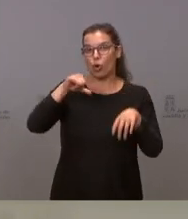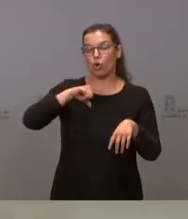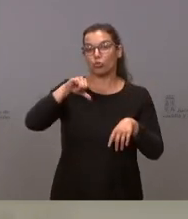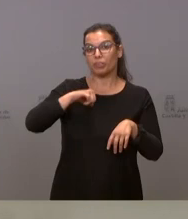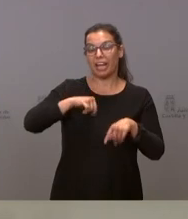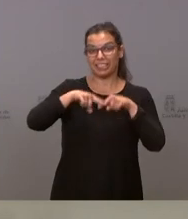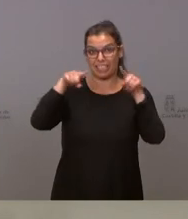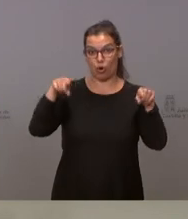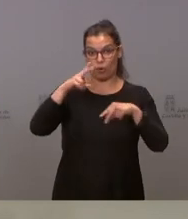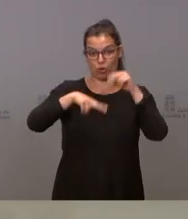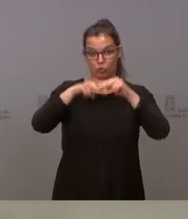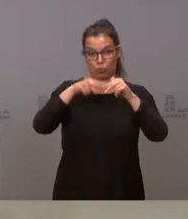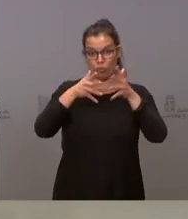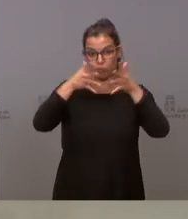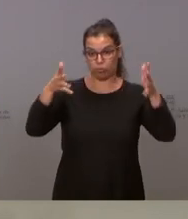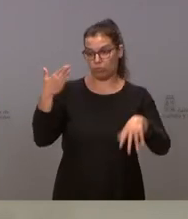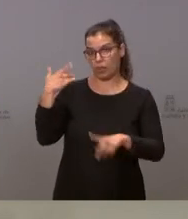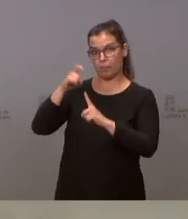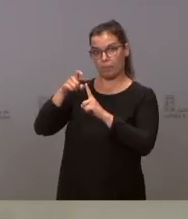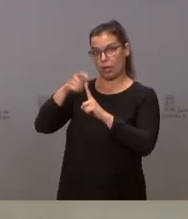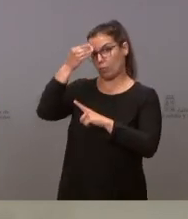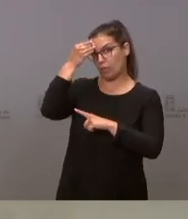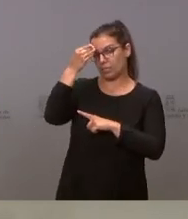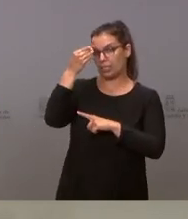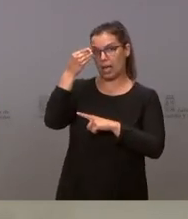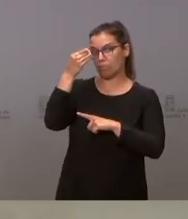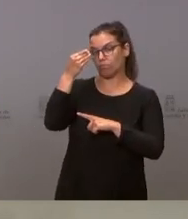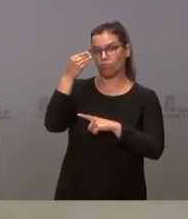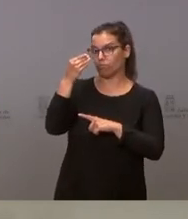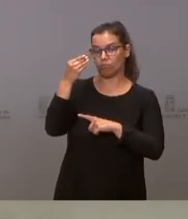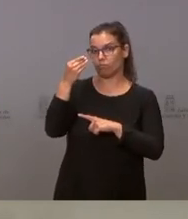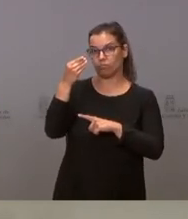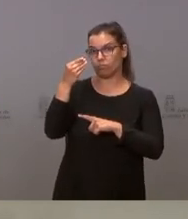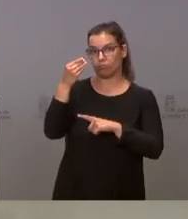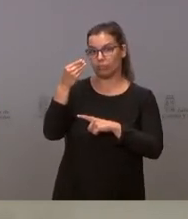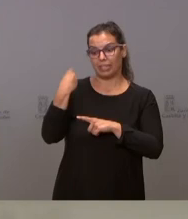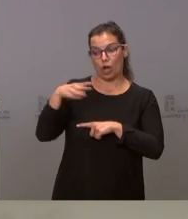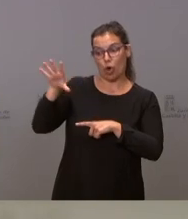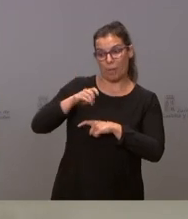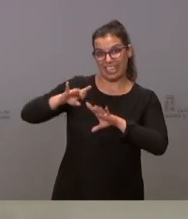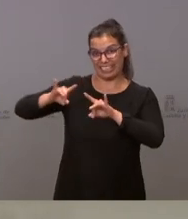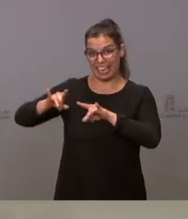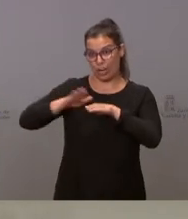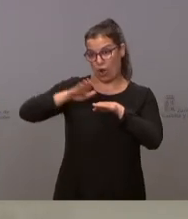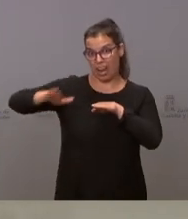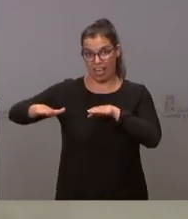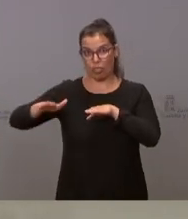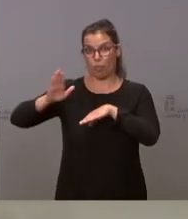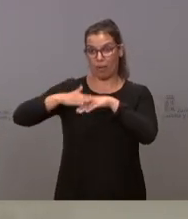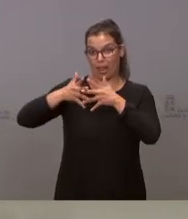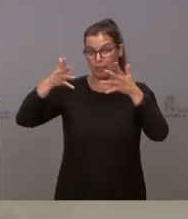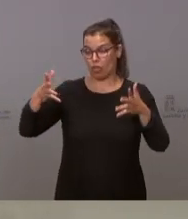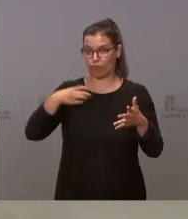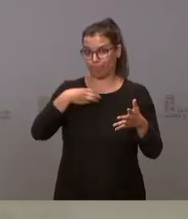Segovia, que en mayo ustedes descartaron que la Junta Isacil pudiera comprar los terrenos de la parcela para la